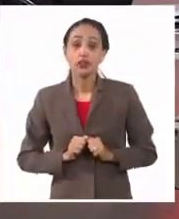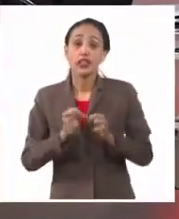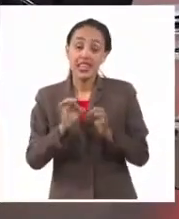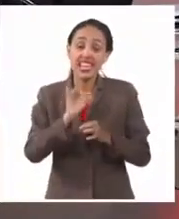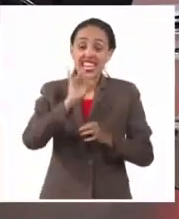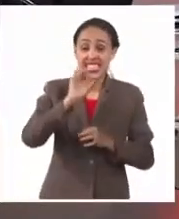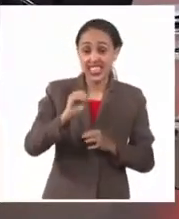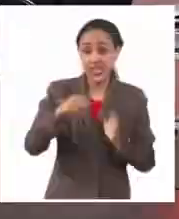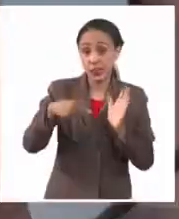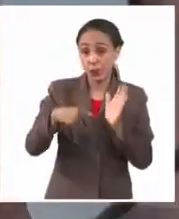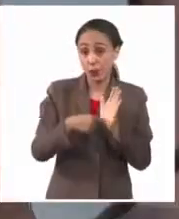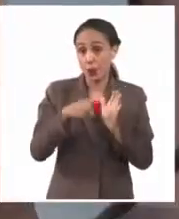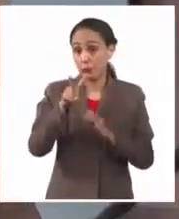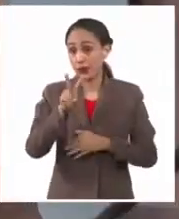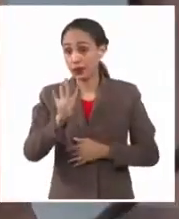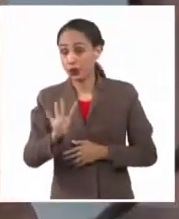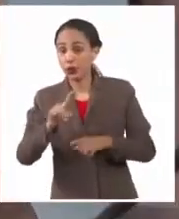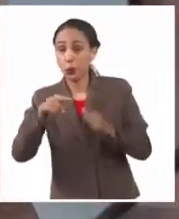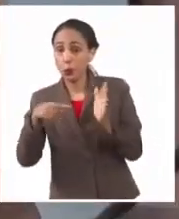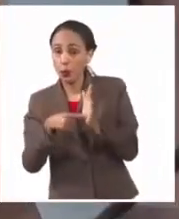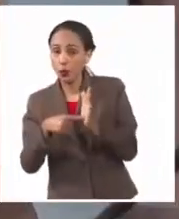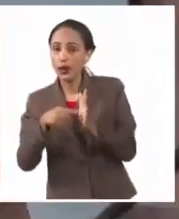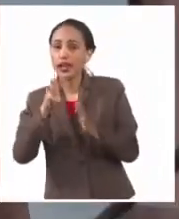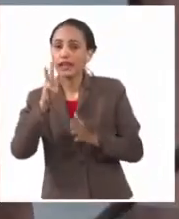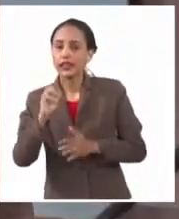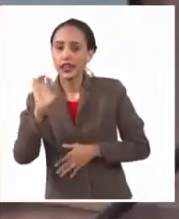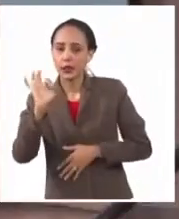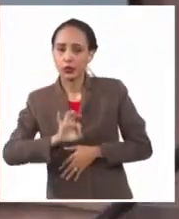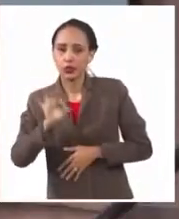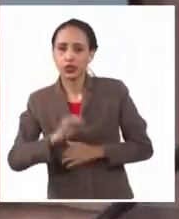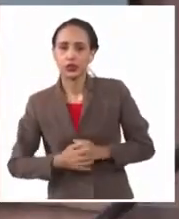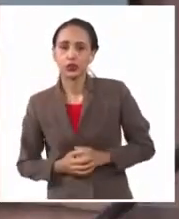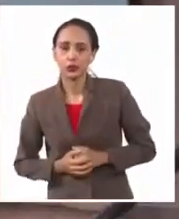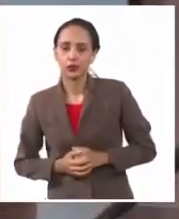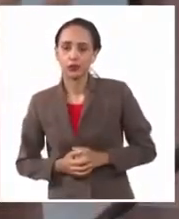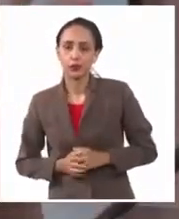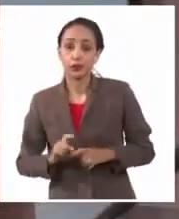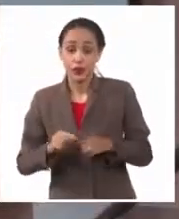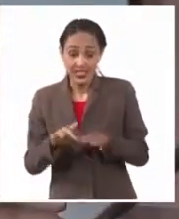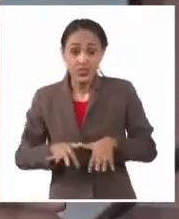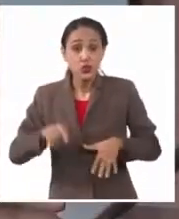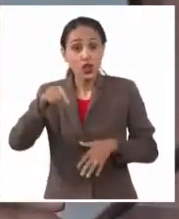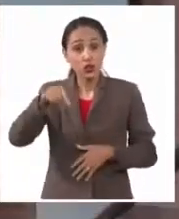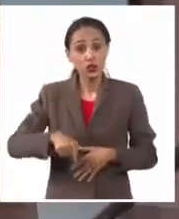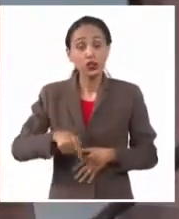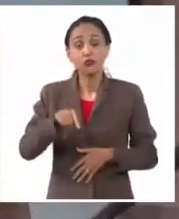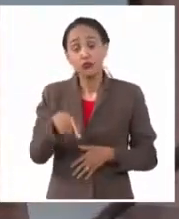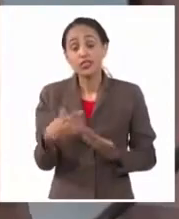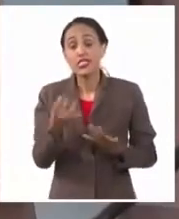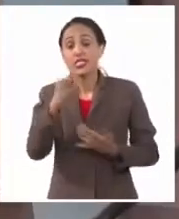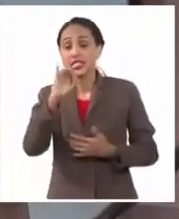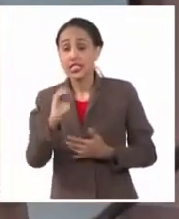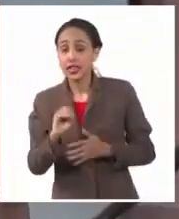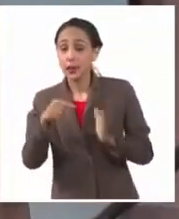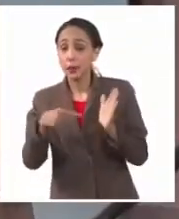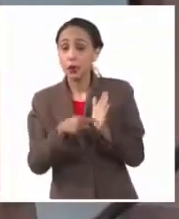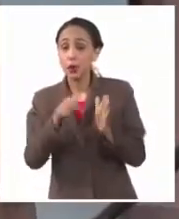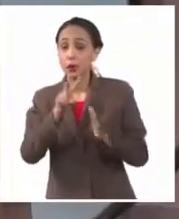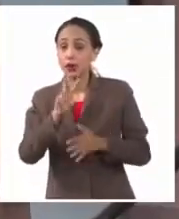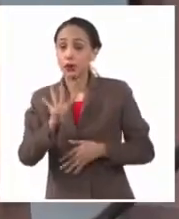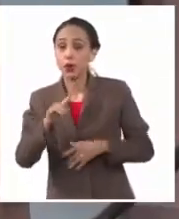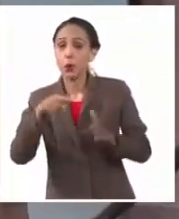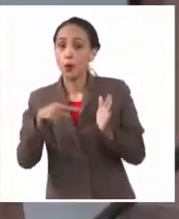24 por un 30%. Que, si fueran las condiciones actuales, sería un 70 por 24 por un